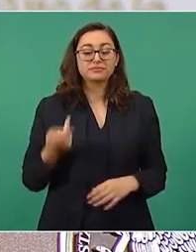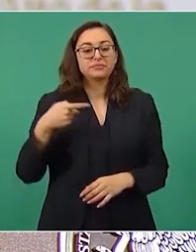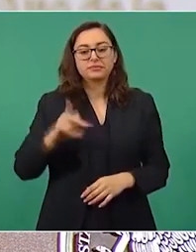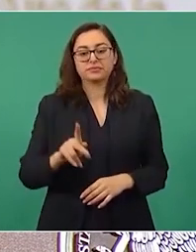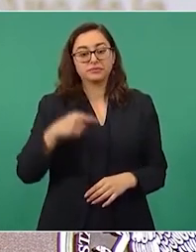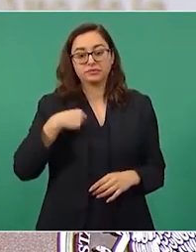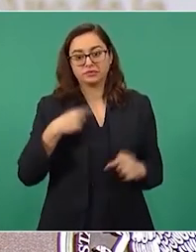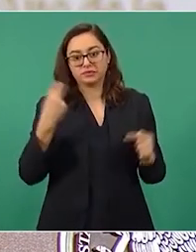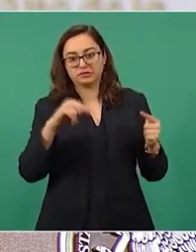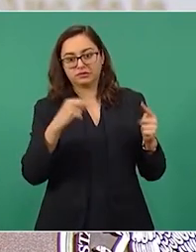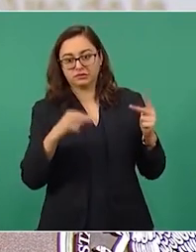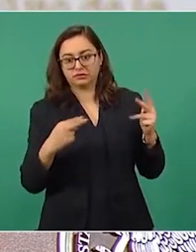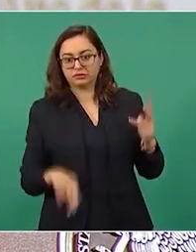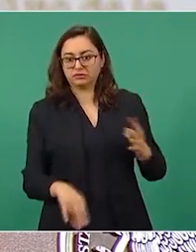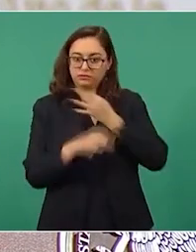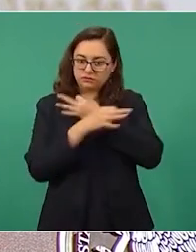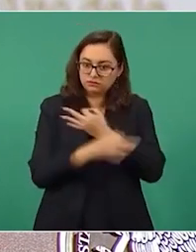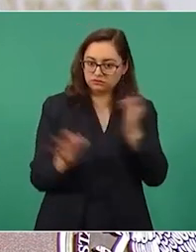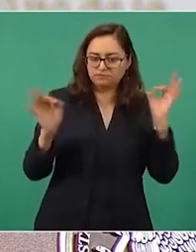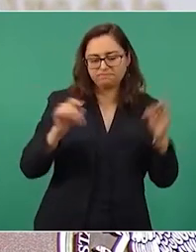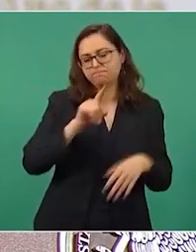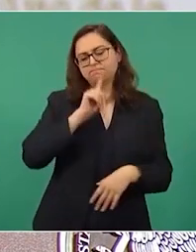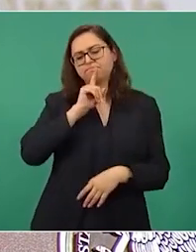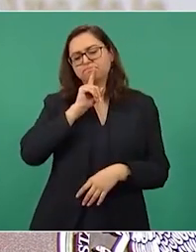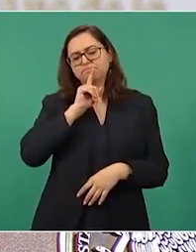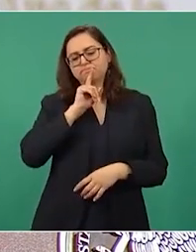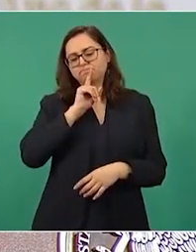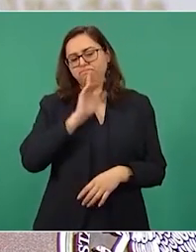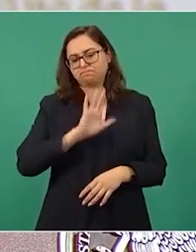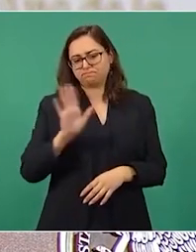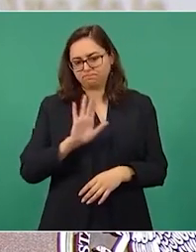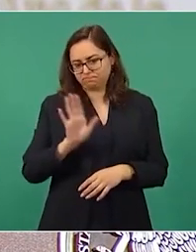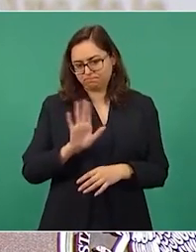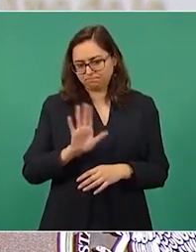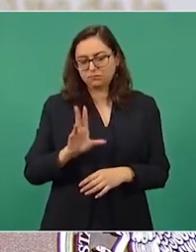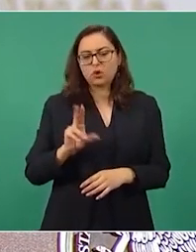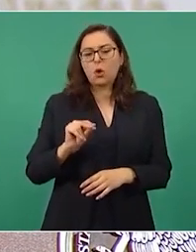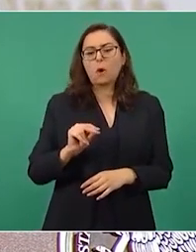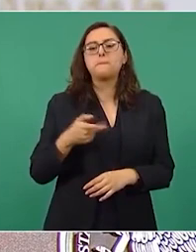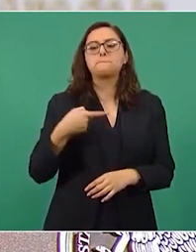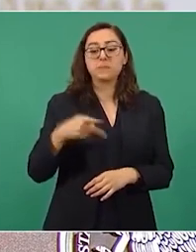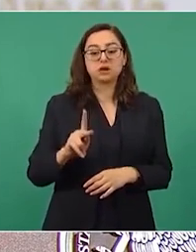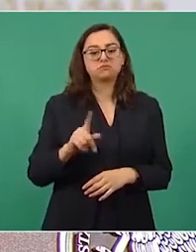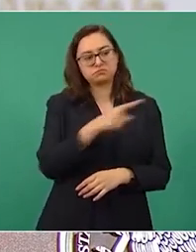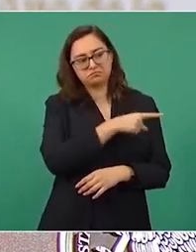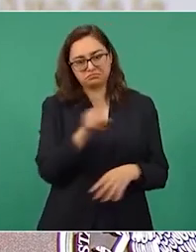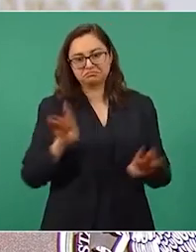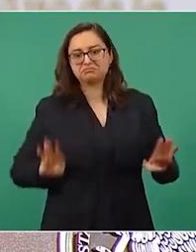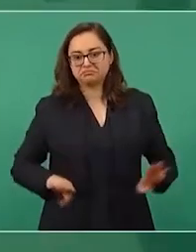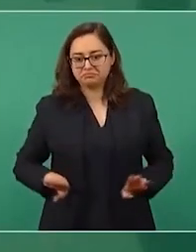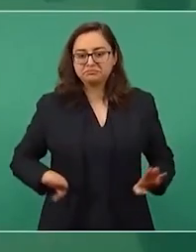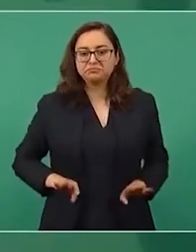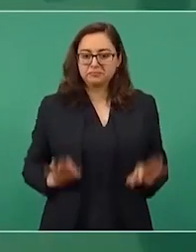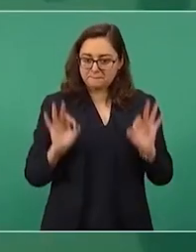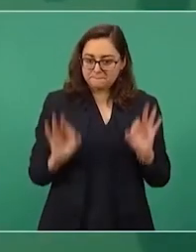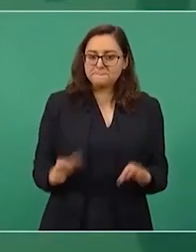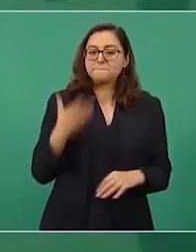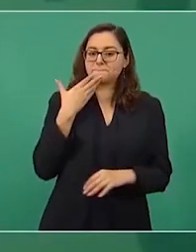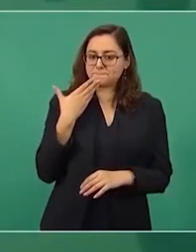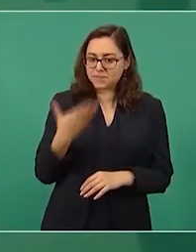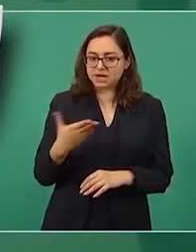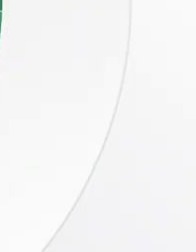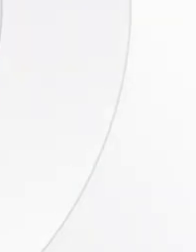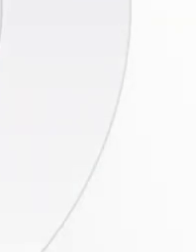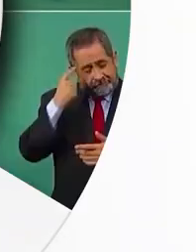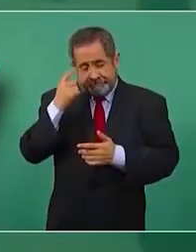decirlo. Pero eso habla muy bien de ellos. Muy